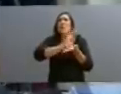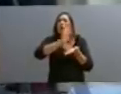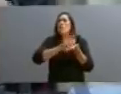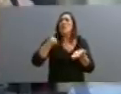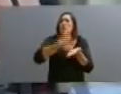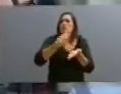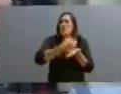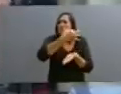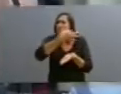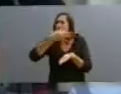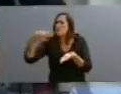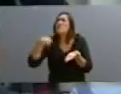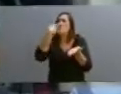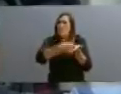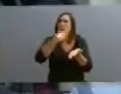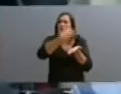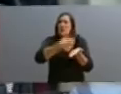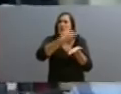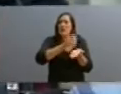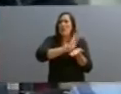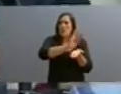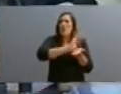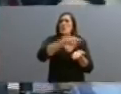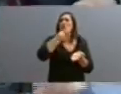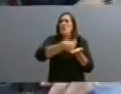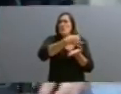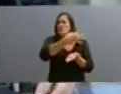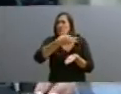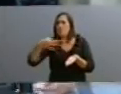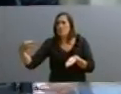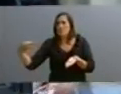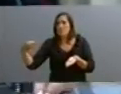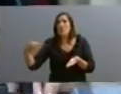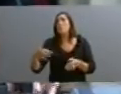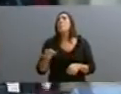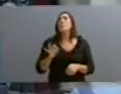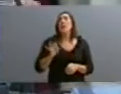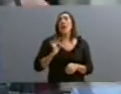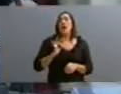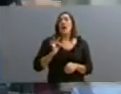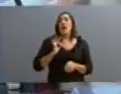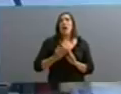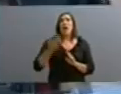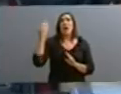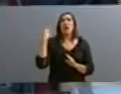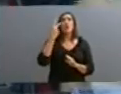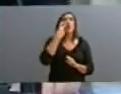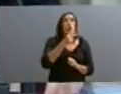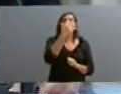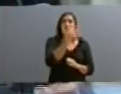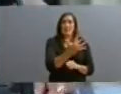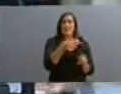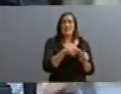deudas. Yo quiero, desde el año 2005,